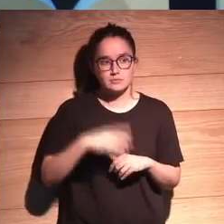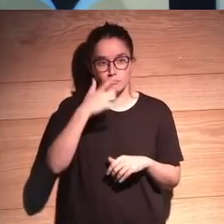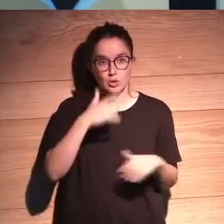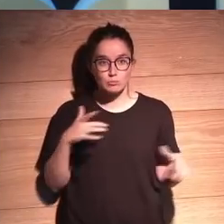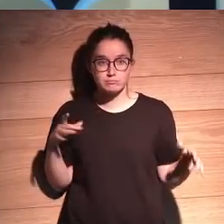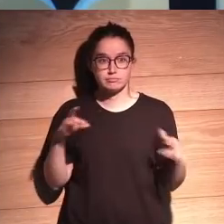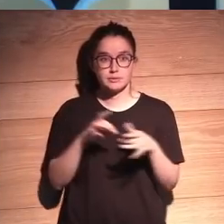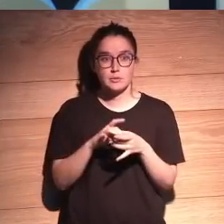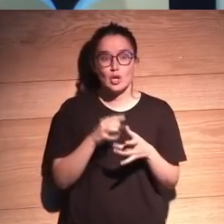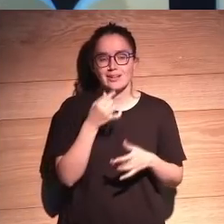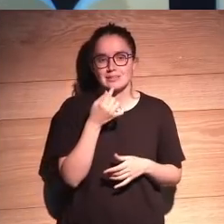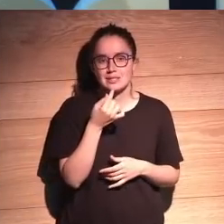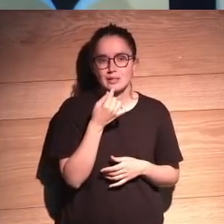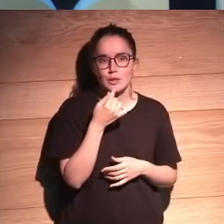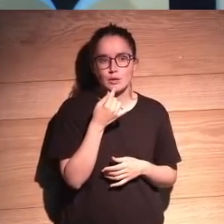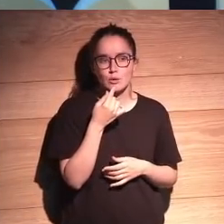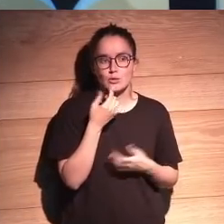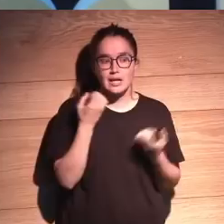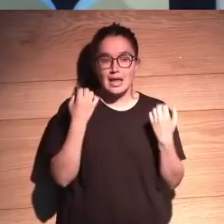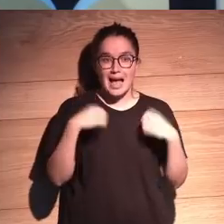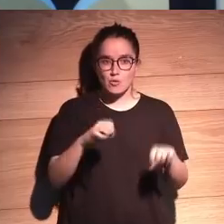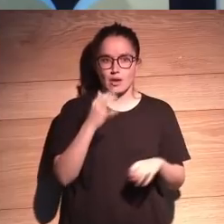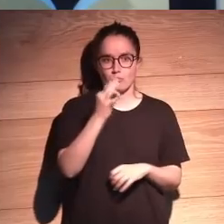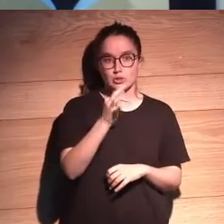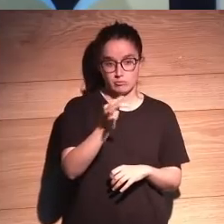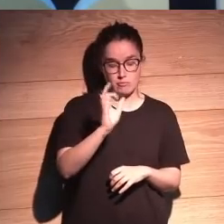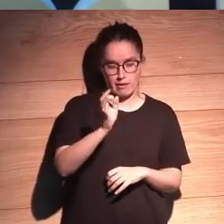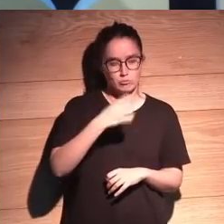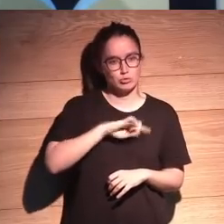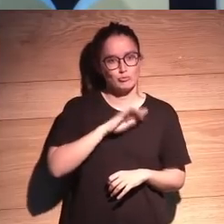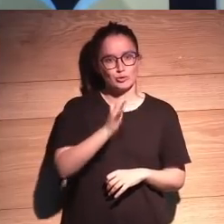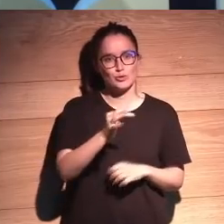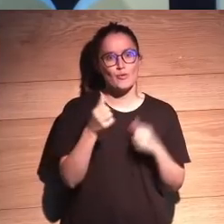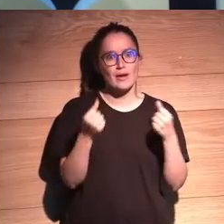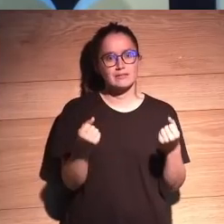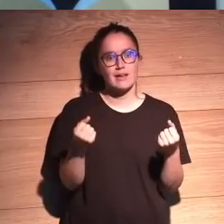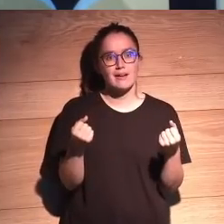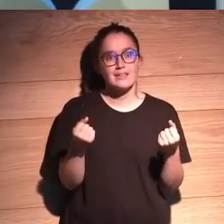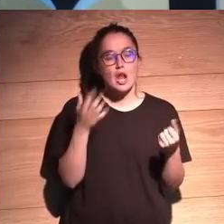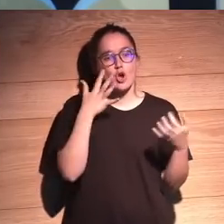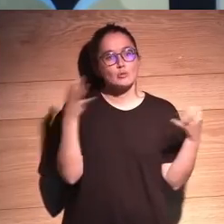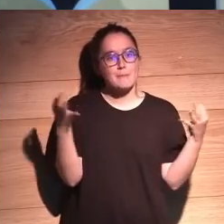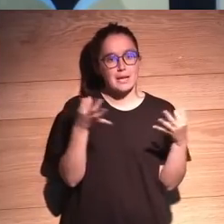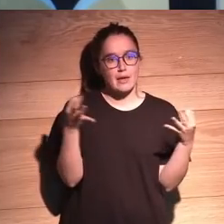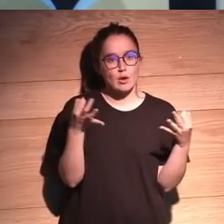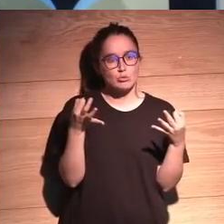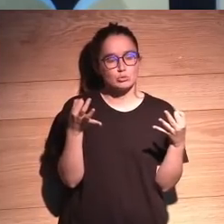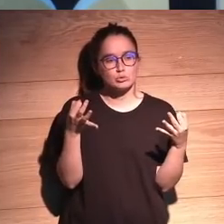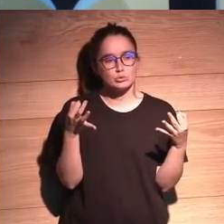poco al hilo de lo que estabas diciendo, aunque seamos positivos, que lo somos y mucho, de los peligros que hay,